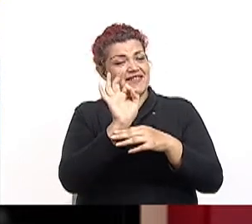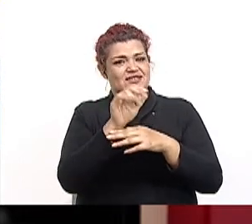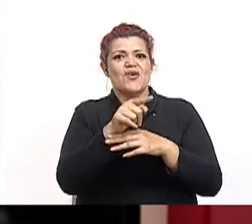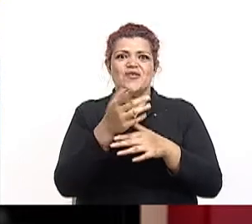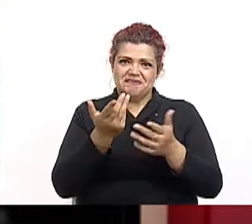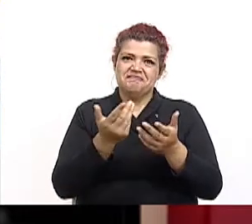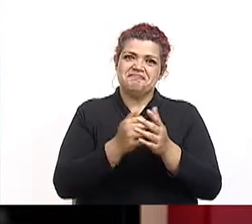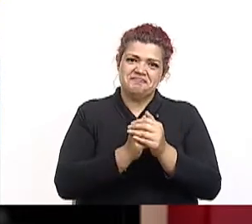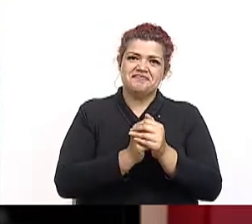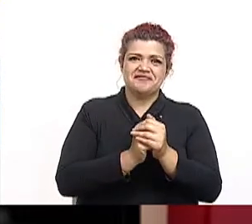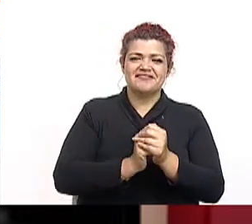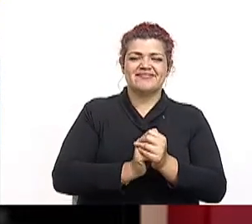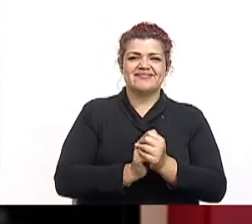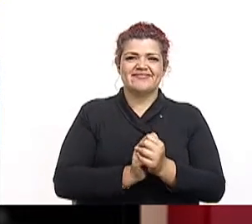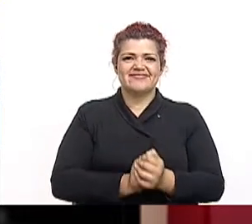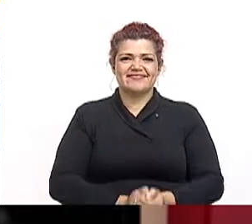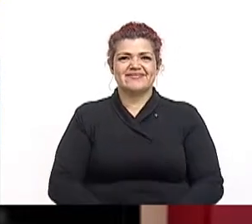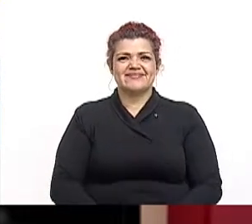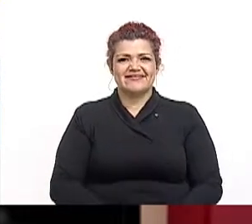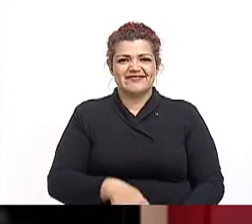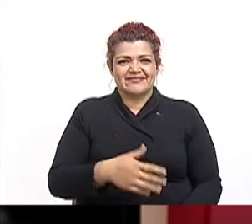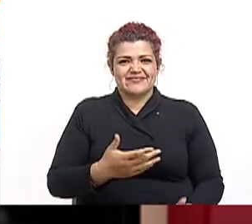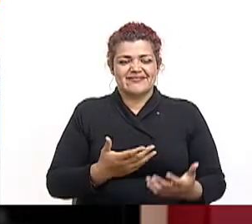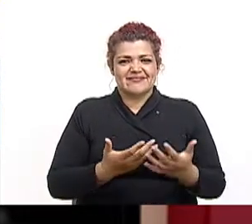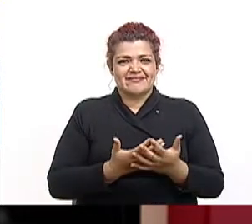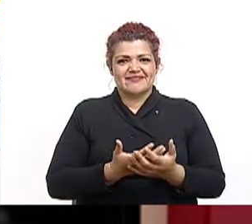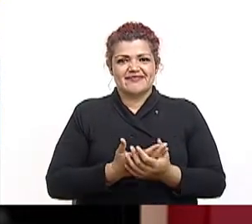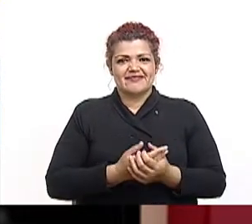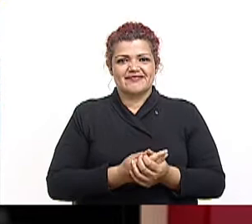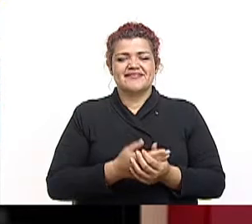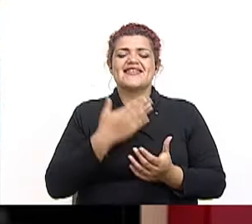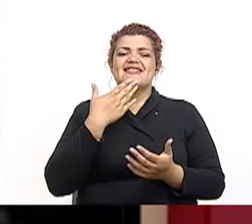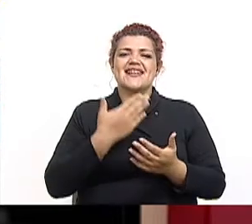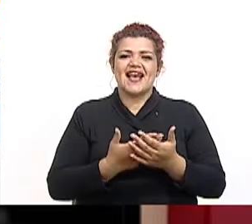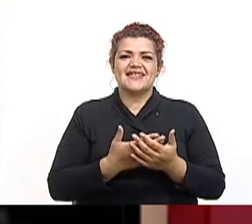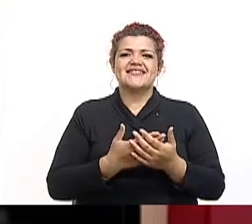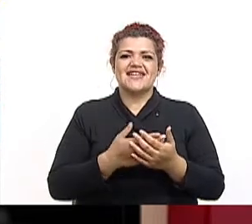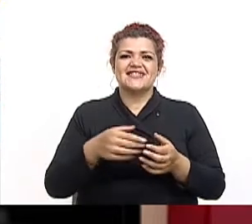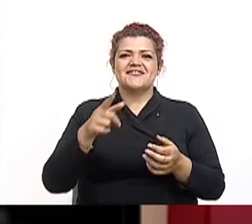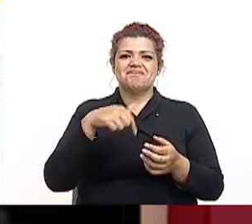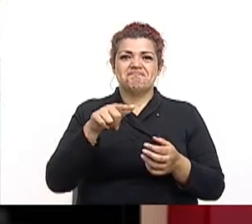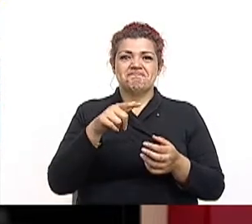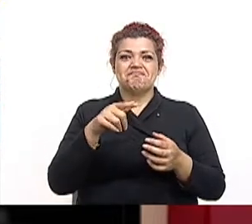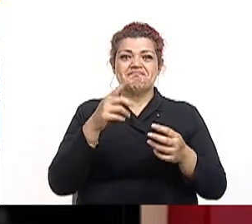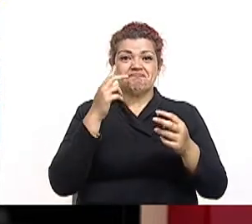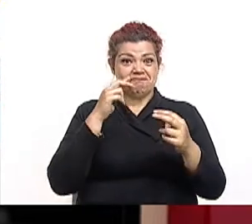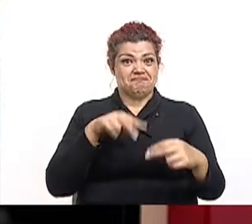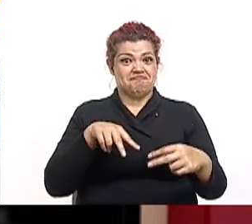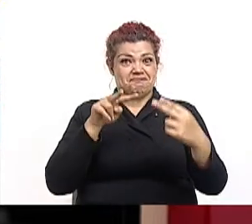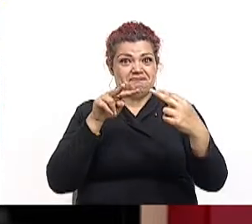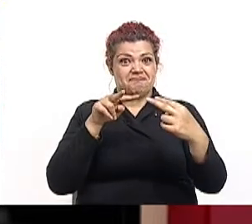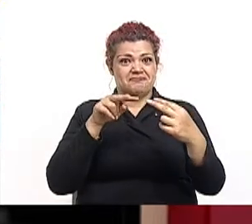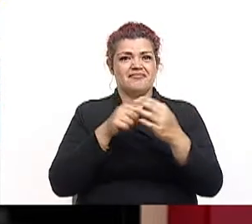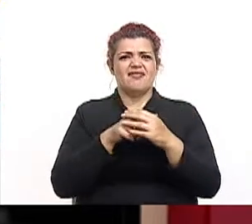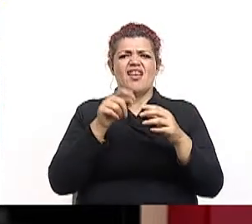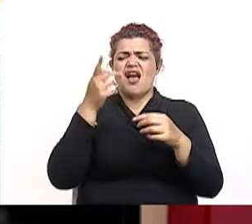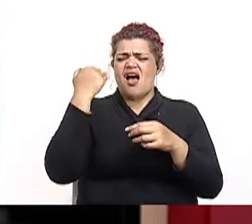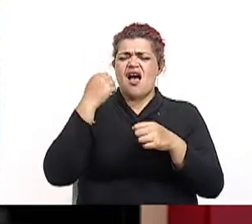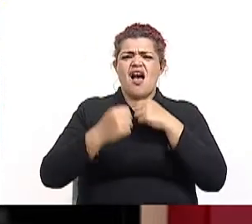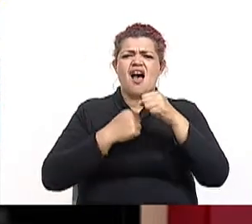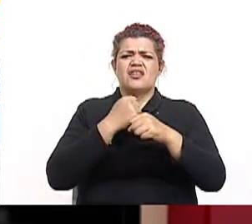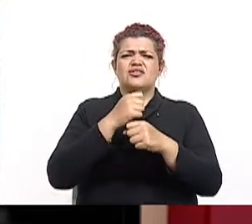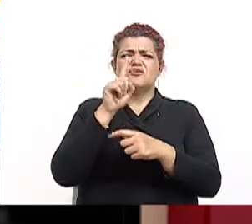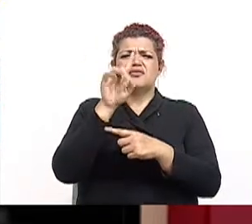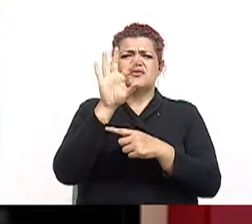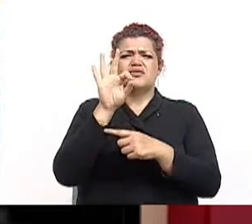que hemos convertido en un aula en este curso lectivo. Gracias por estar en sintonía. Vamos a hablar entonces de los 40 y cuáles son esos factores